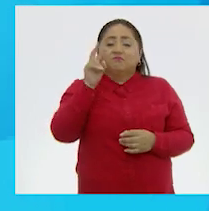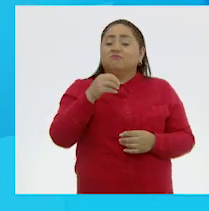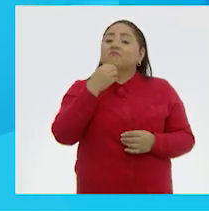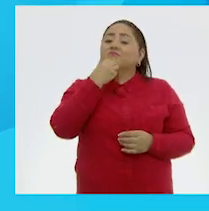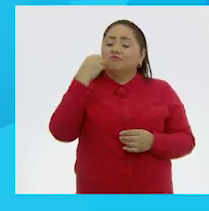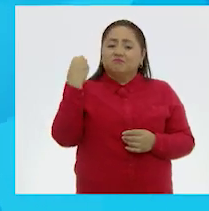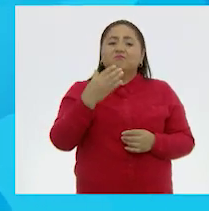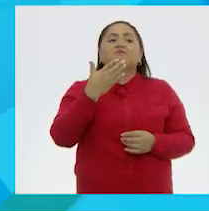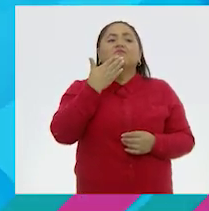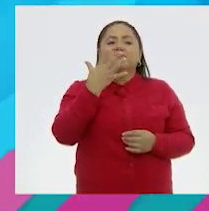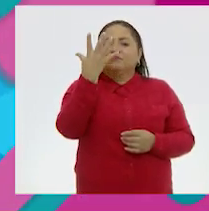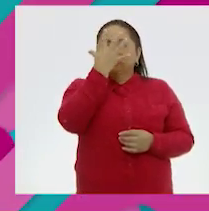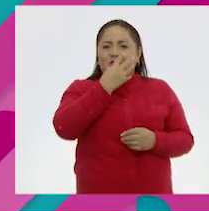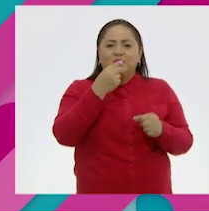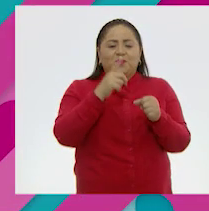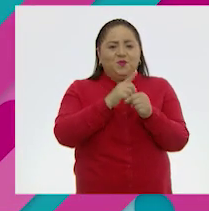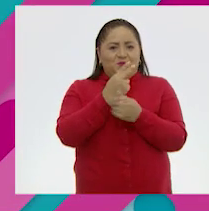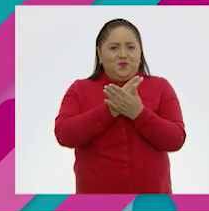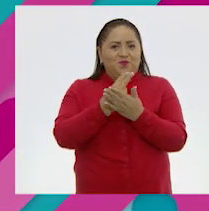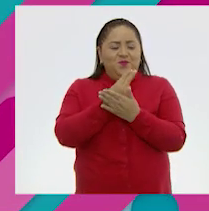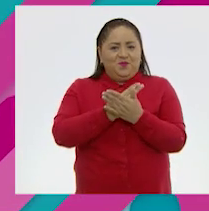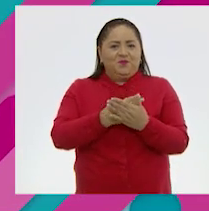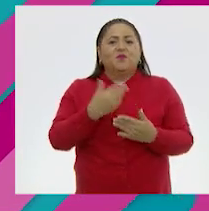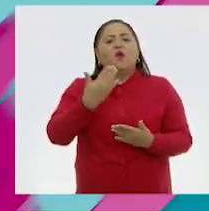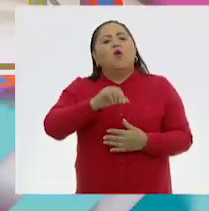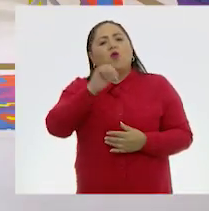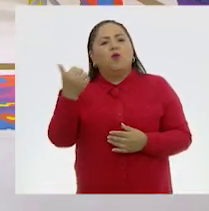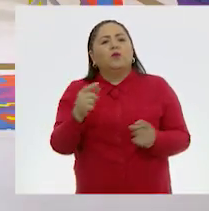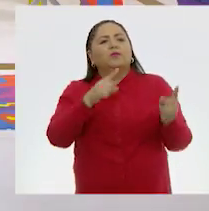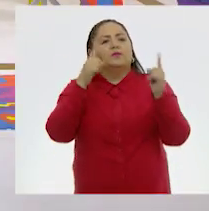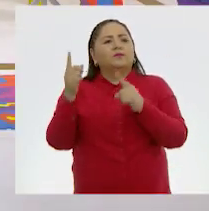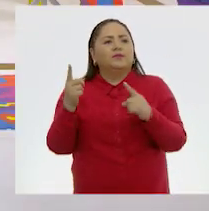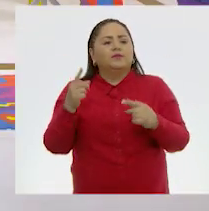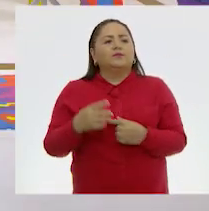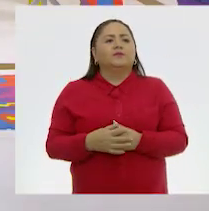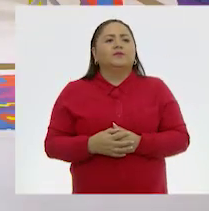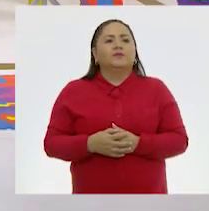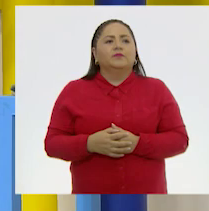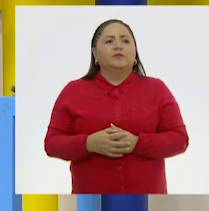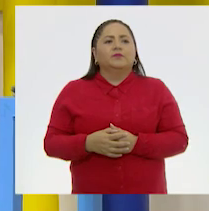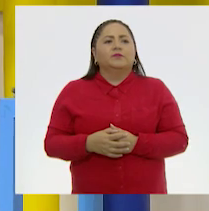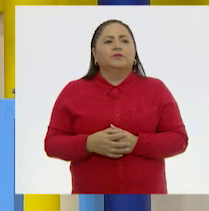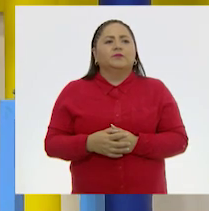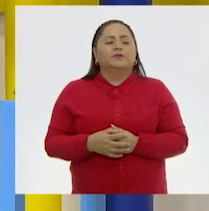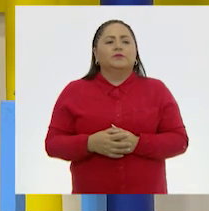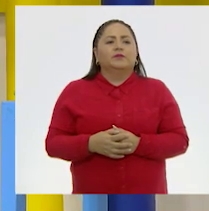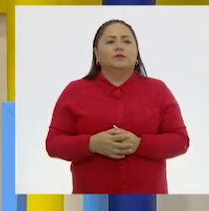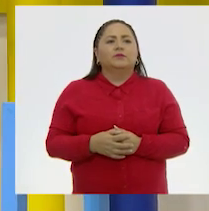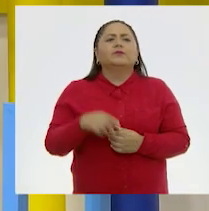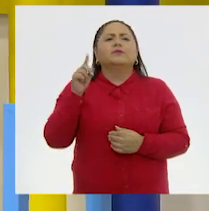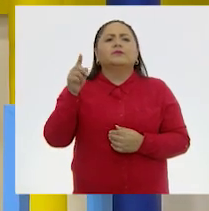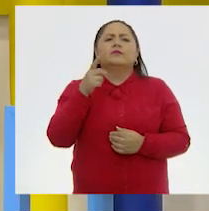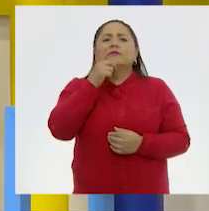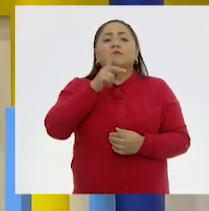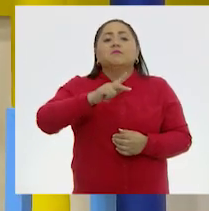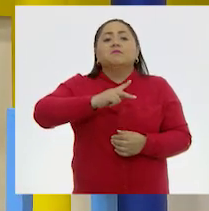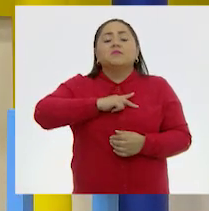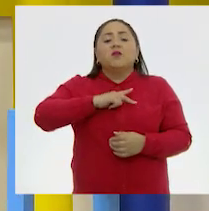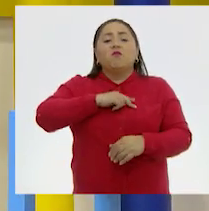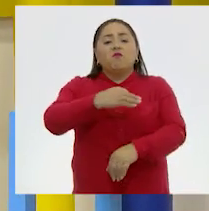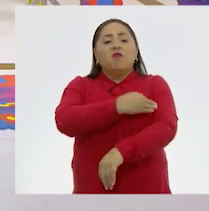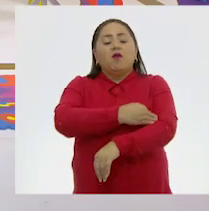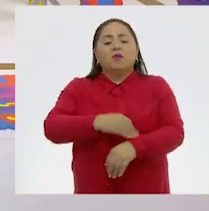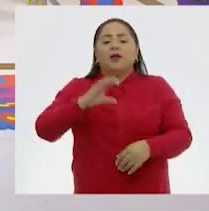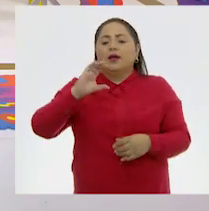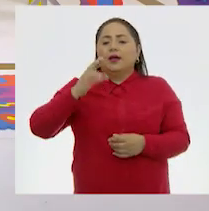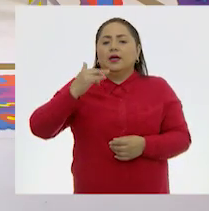está! Muy bonito tu dibujo, Camila. ¿Qué tal si vemos el siguiente? Me encanta la idea. Muy bien, esto dice Mi Familia. Este de